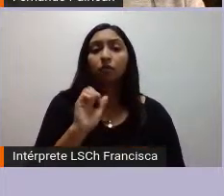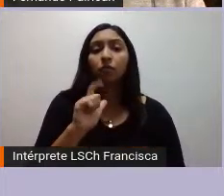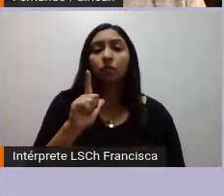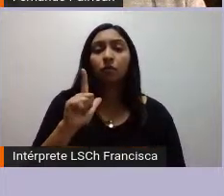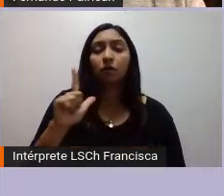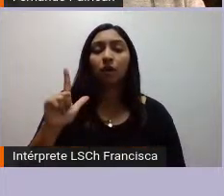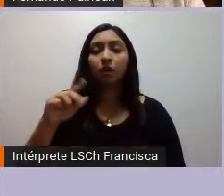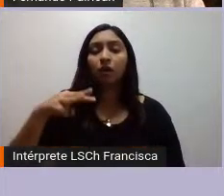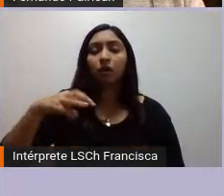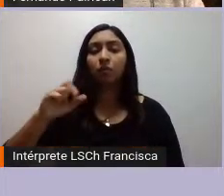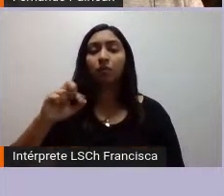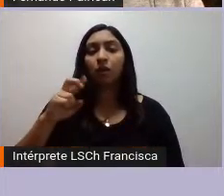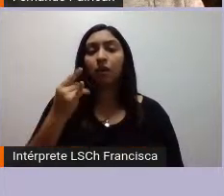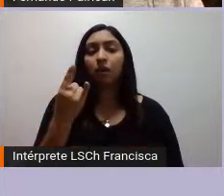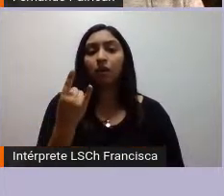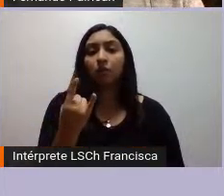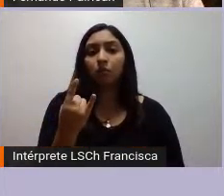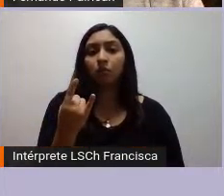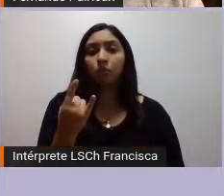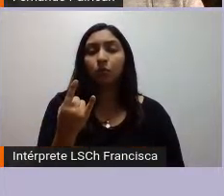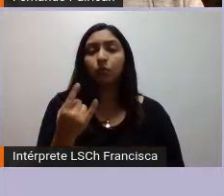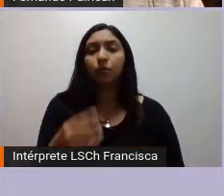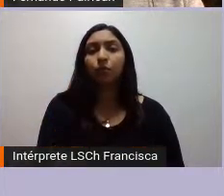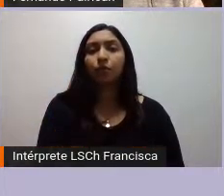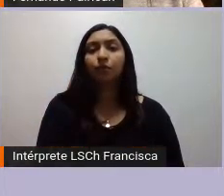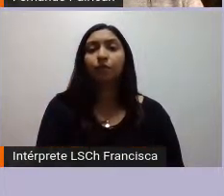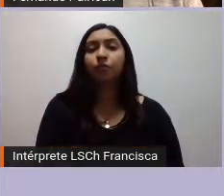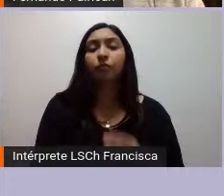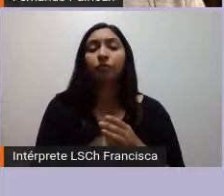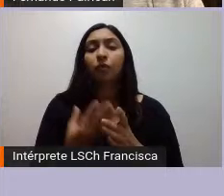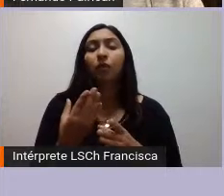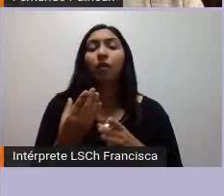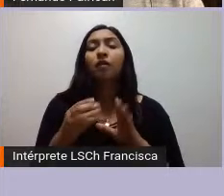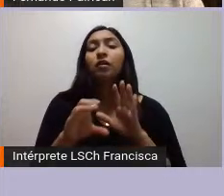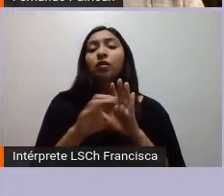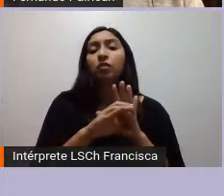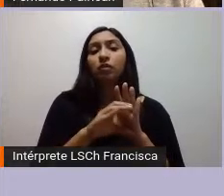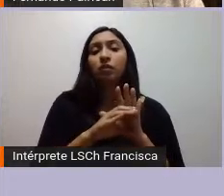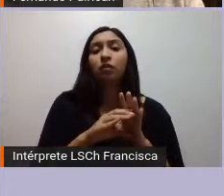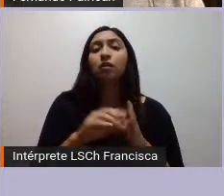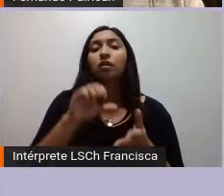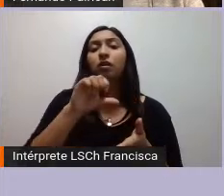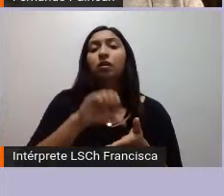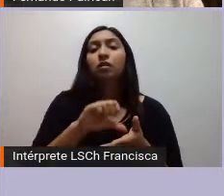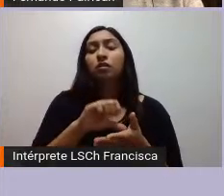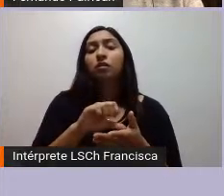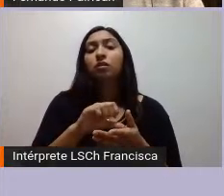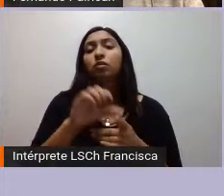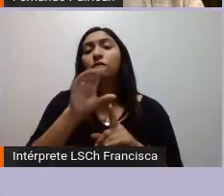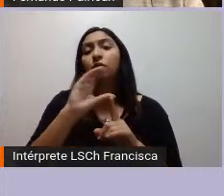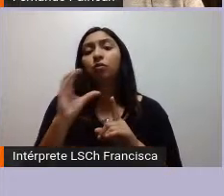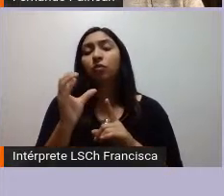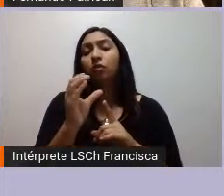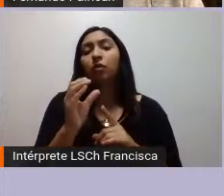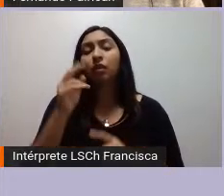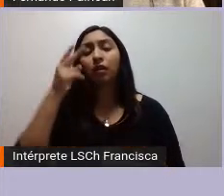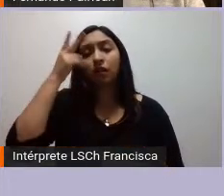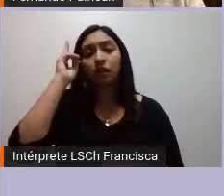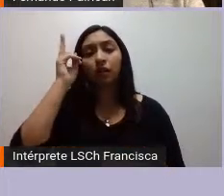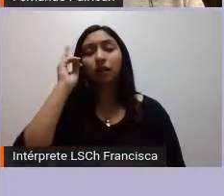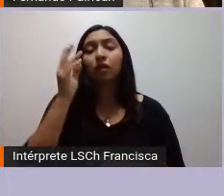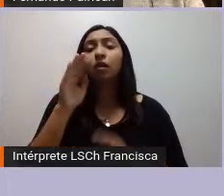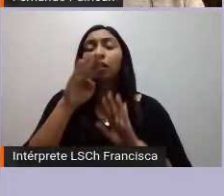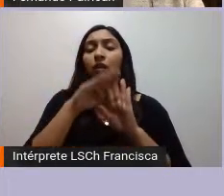ensayos sobre plurinacionalidad de nueva constitución de Pehuen Editores y el Centro de Estudios Interculturales Indígenas se puede descargar gratuitamente ese libro está